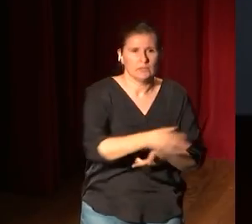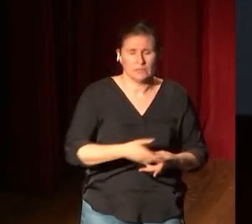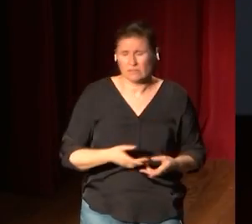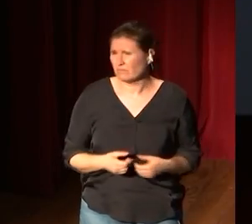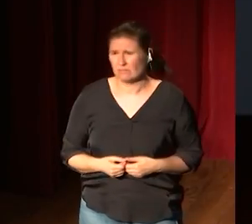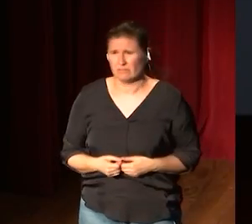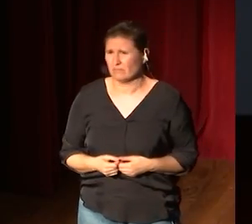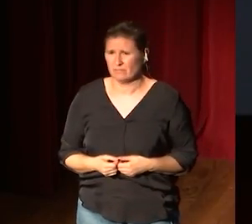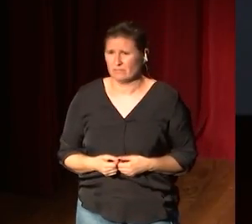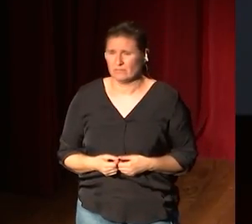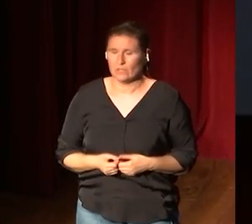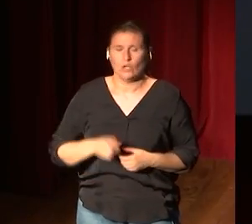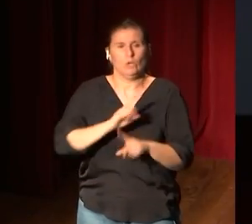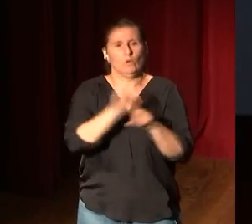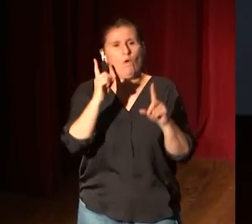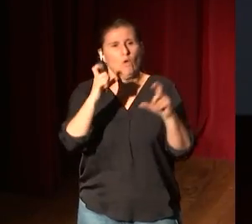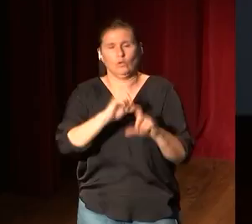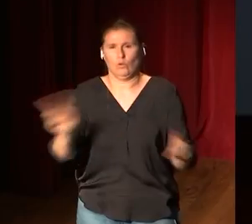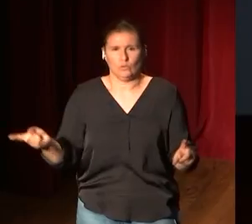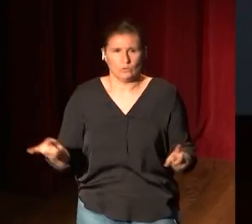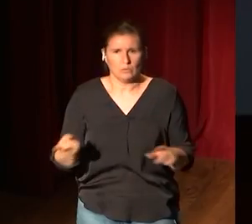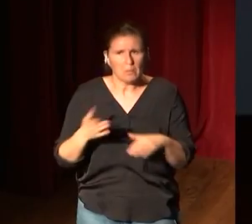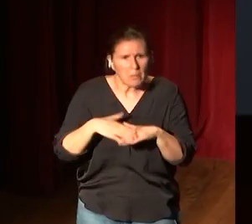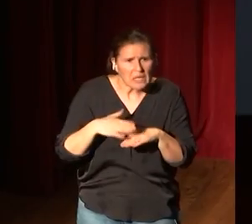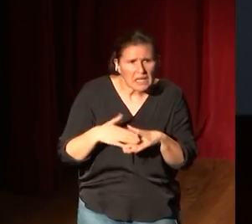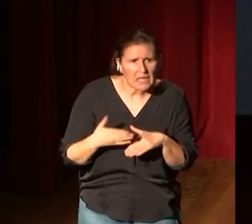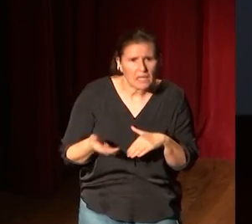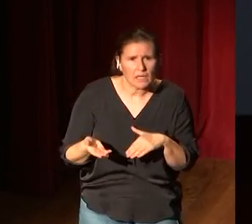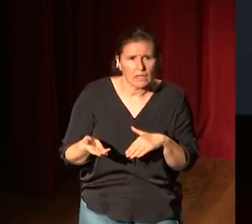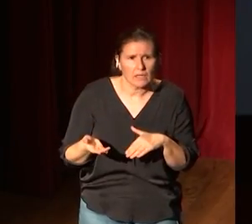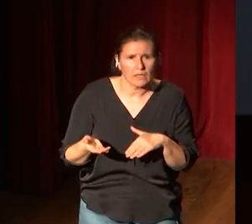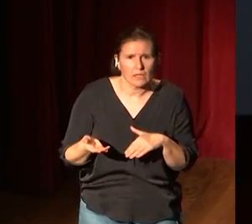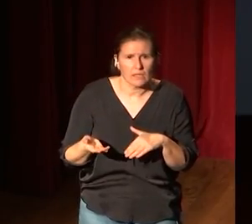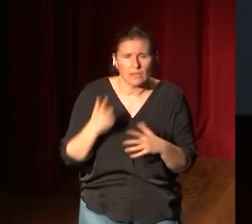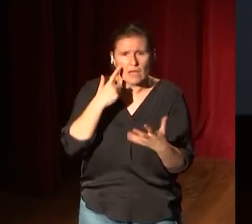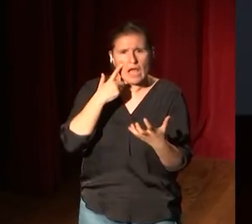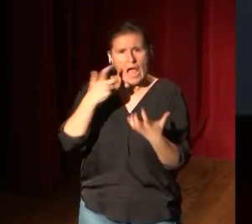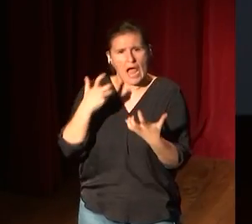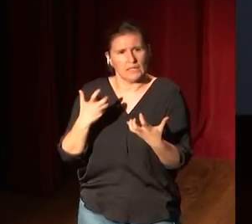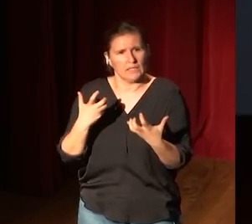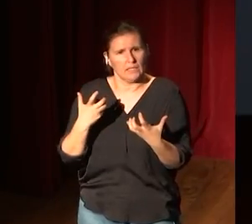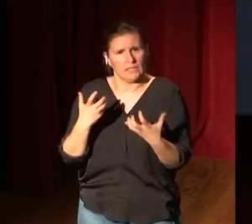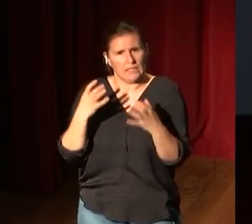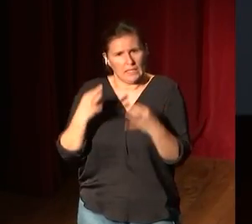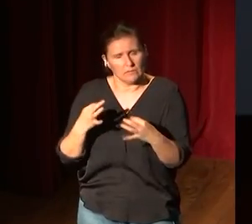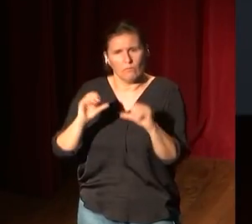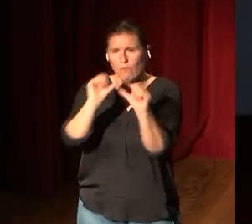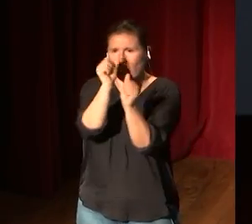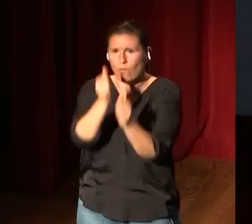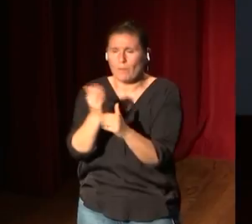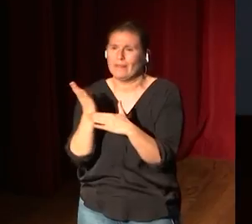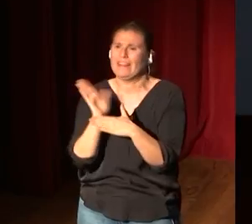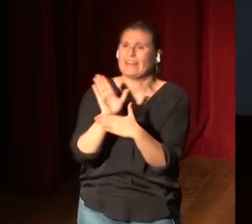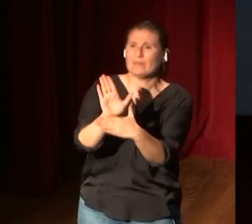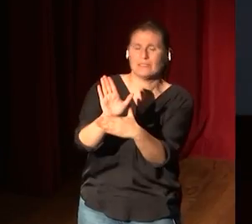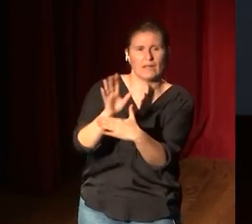miren, no se hacen fotos ninguna, ¿por qué? Pero si el arte es una forma de representar la